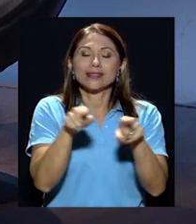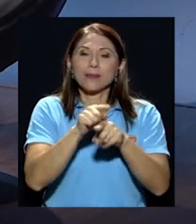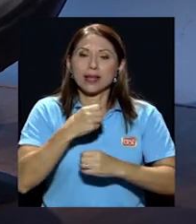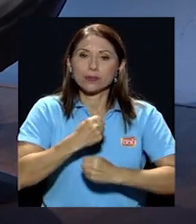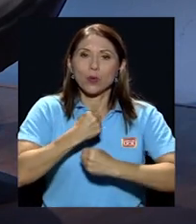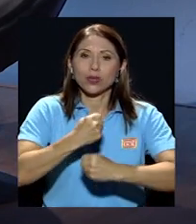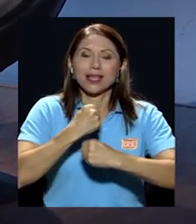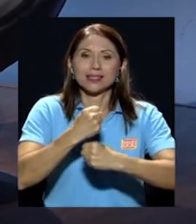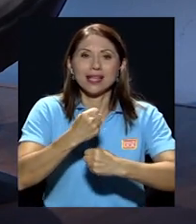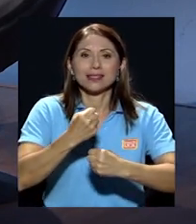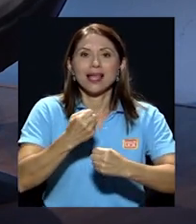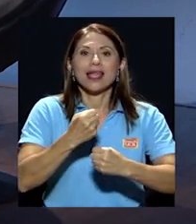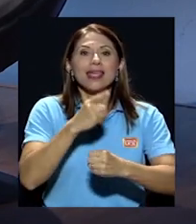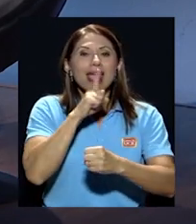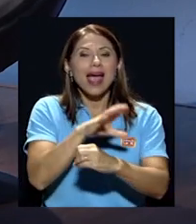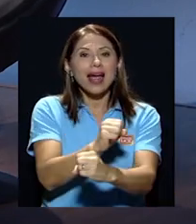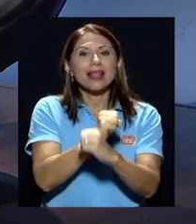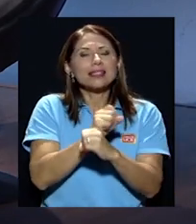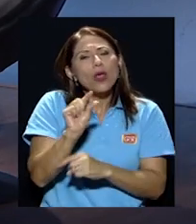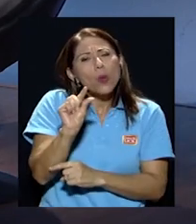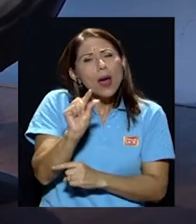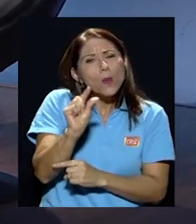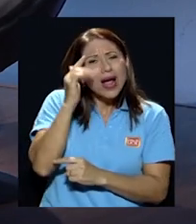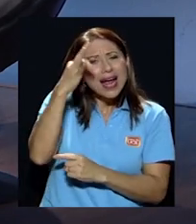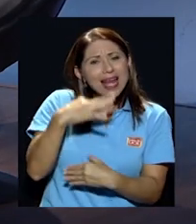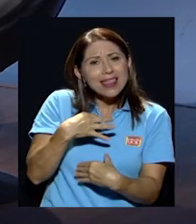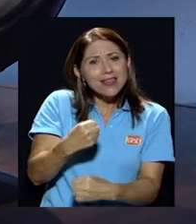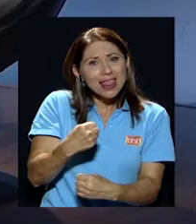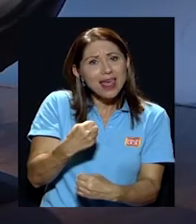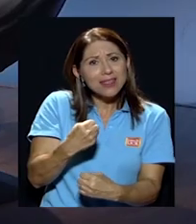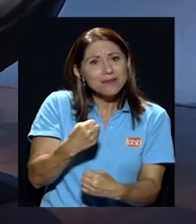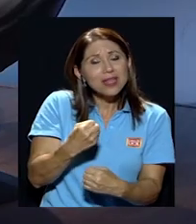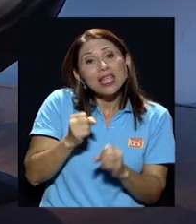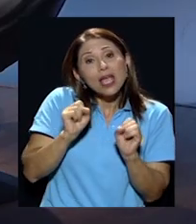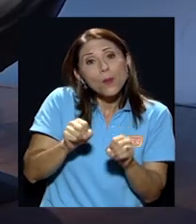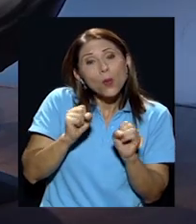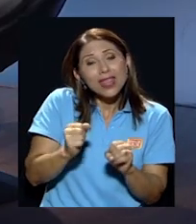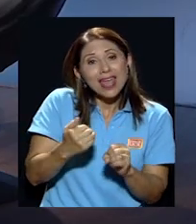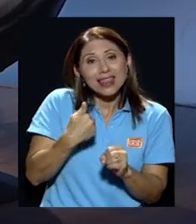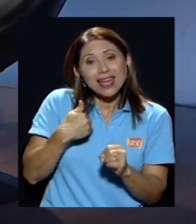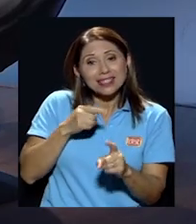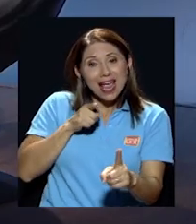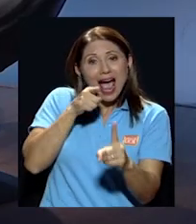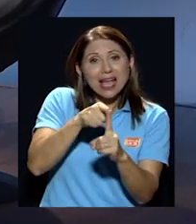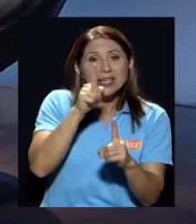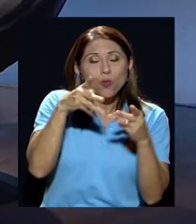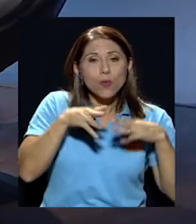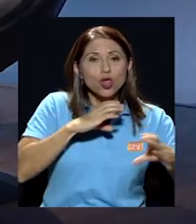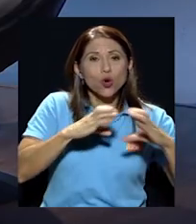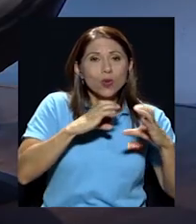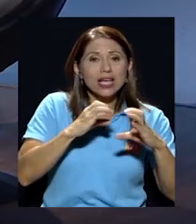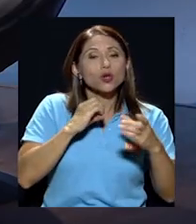la poca credibilidad que podrían tener en momentos determinados hacia un medio de comunicación o a un periodista que usted